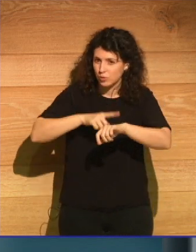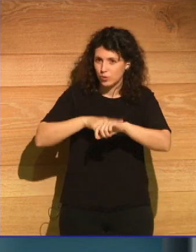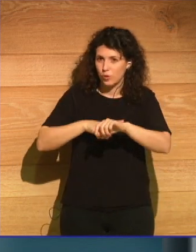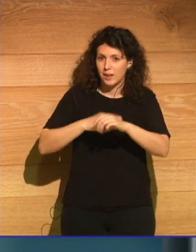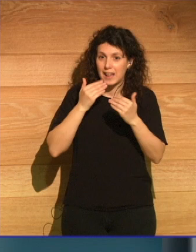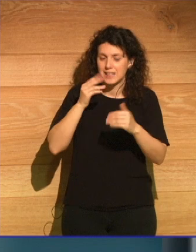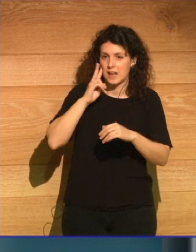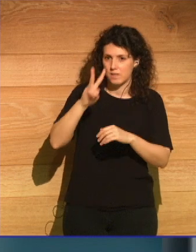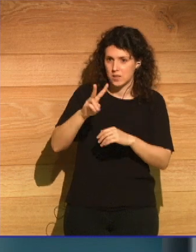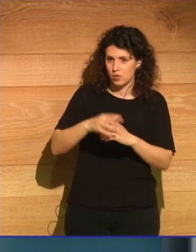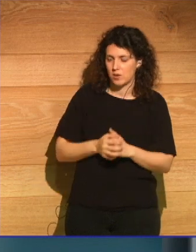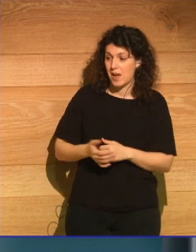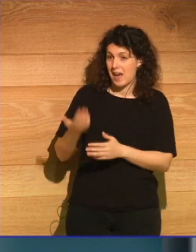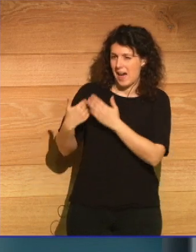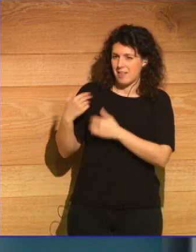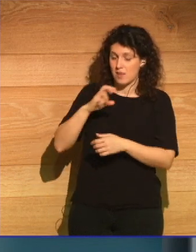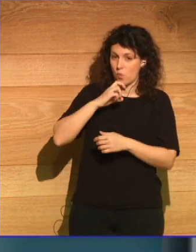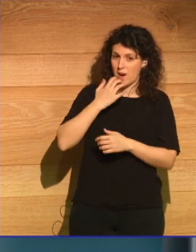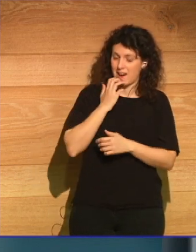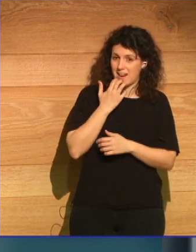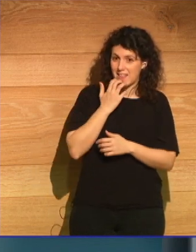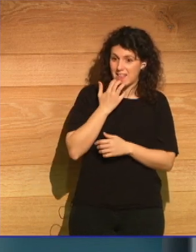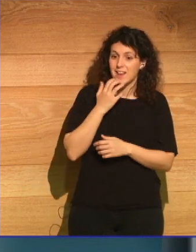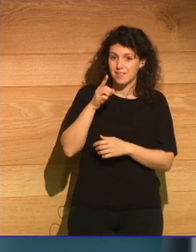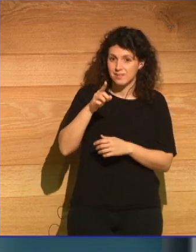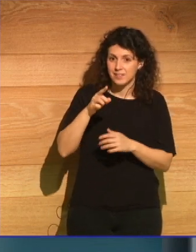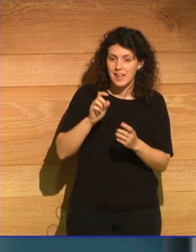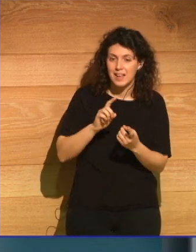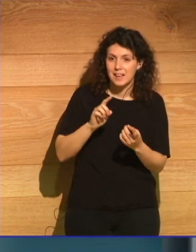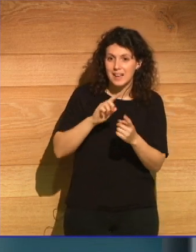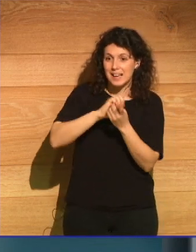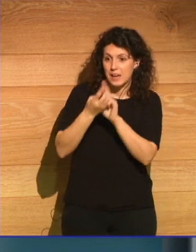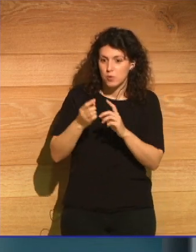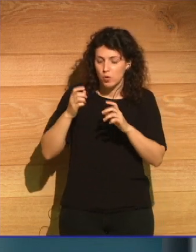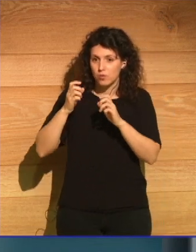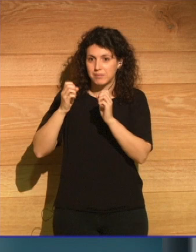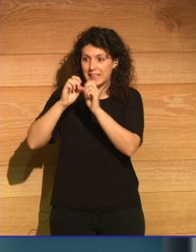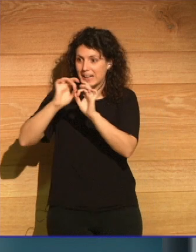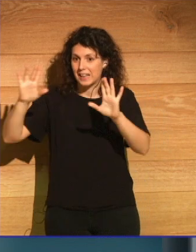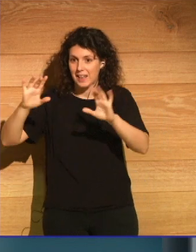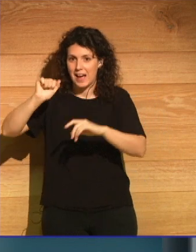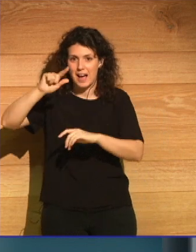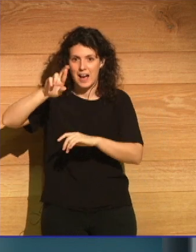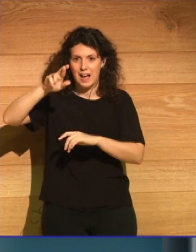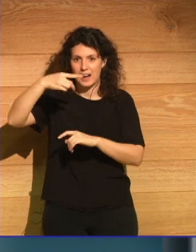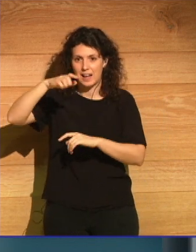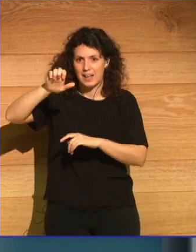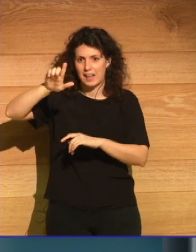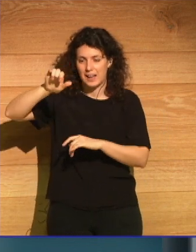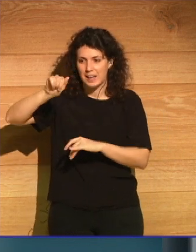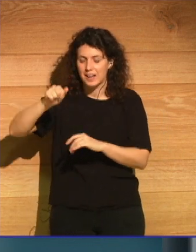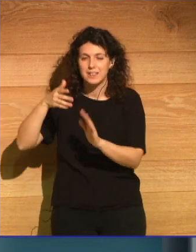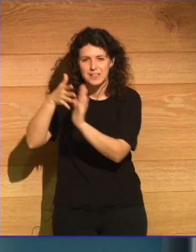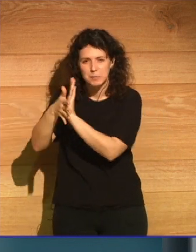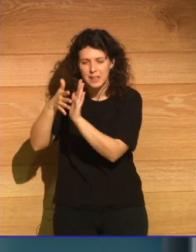En la retórica de la Antigua Grecia, el término para esta erupción de claridad era enargeia, y describía la capacidad del